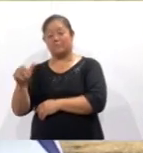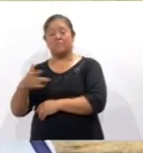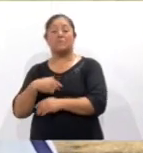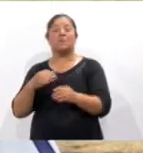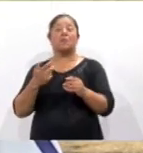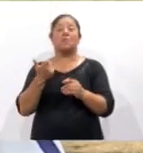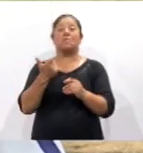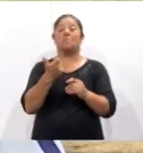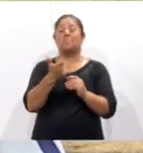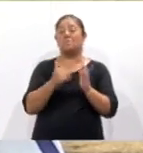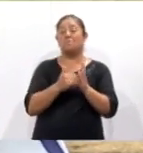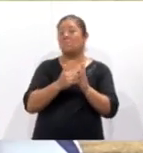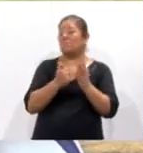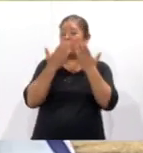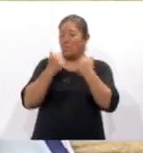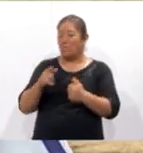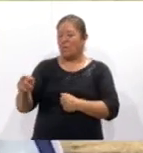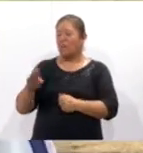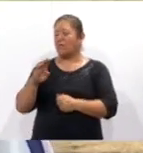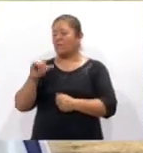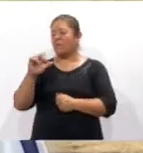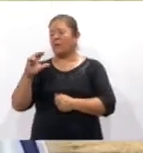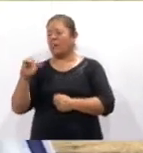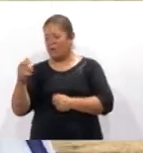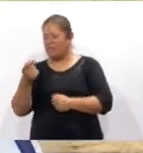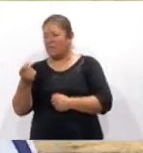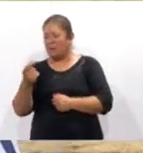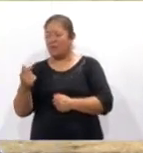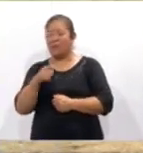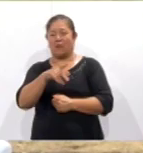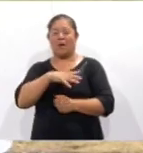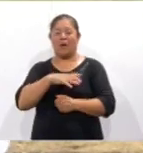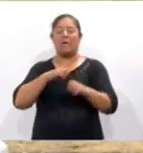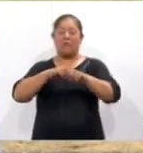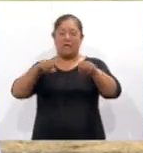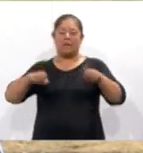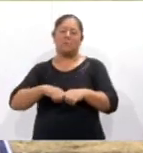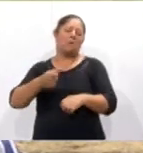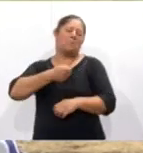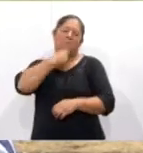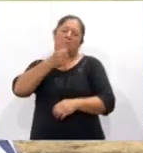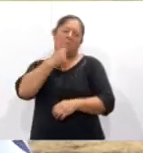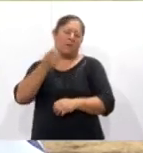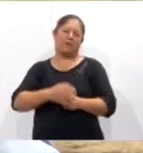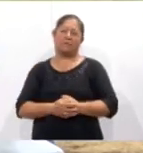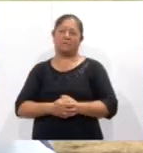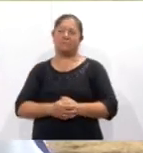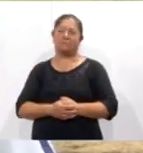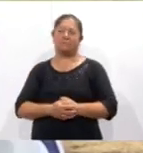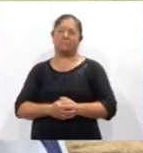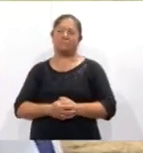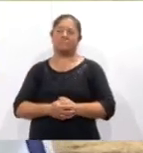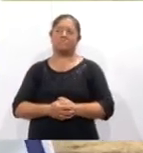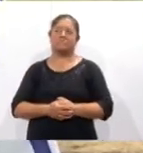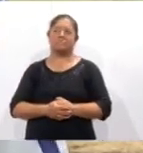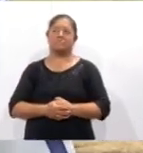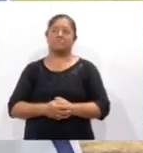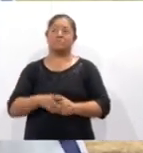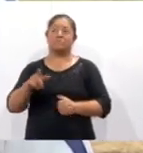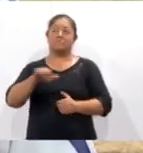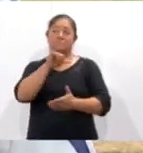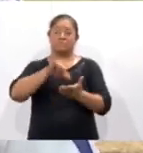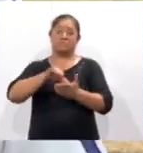Barcelona ya no un poquito, pero ahí somos los equipos viejos. de Claltelulca, ahora el centro,